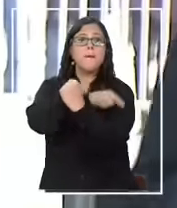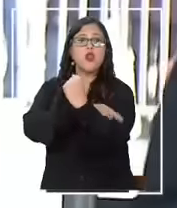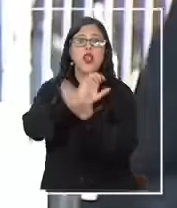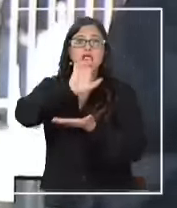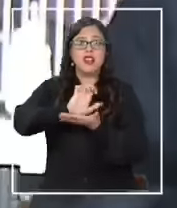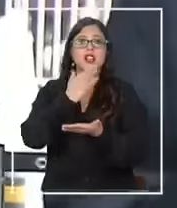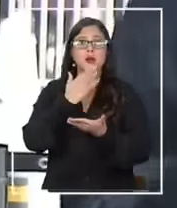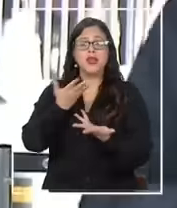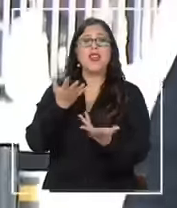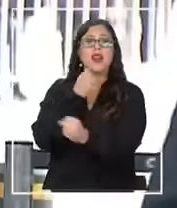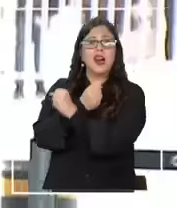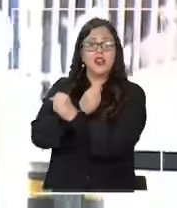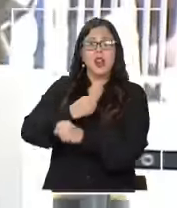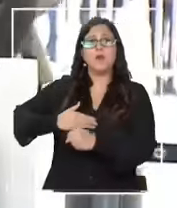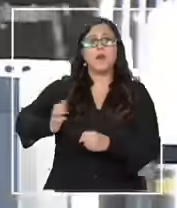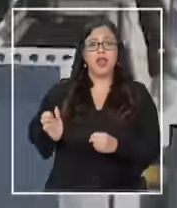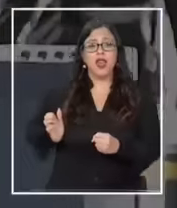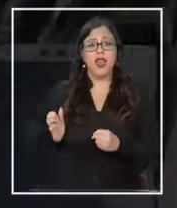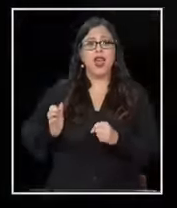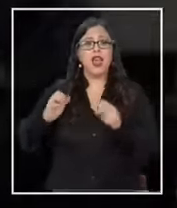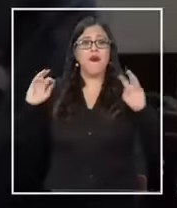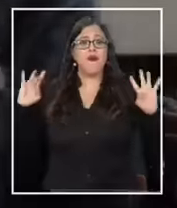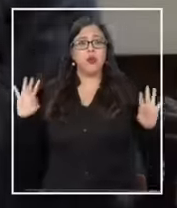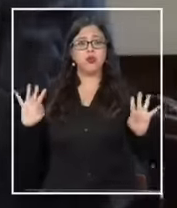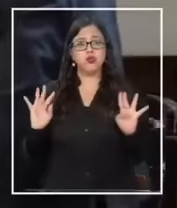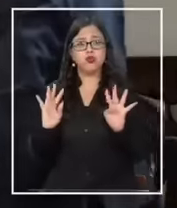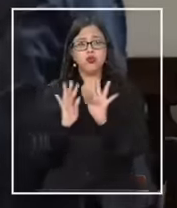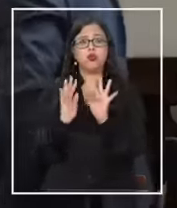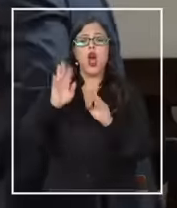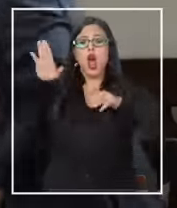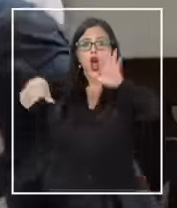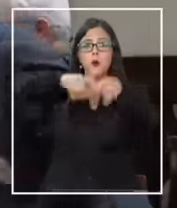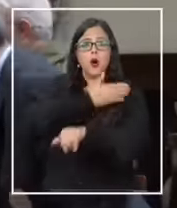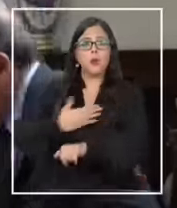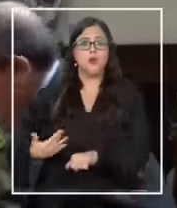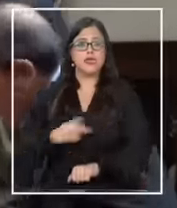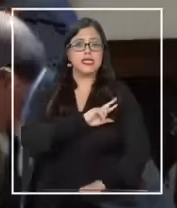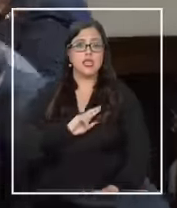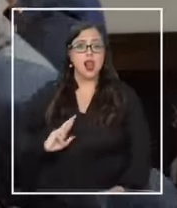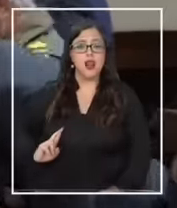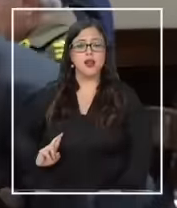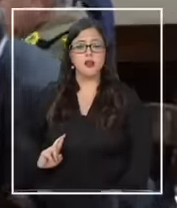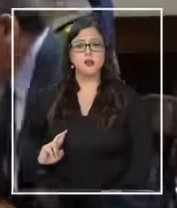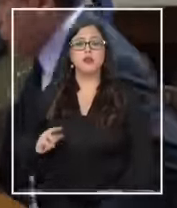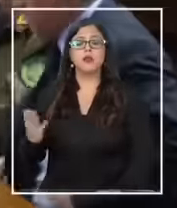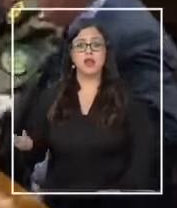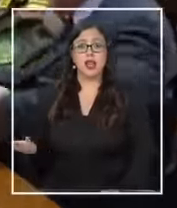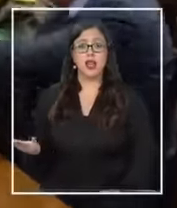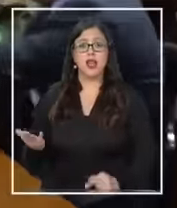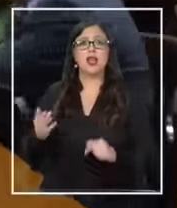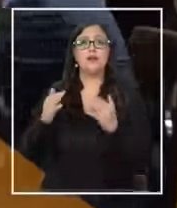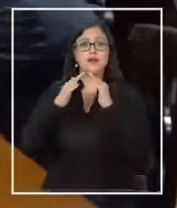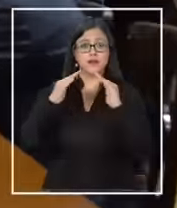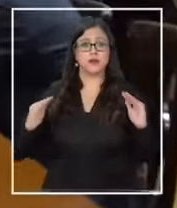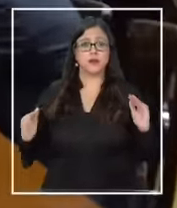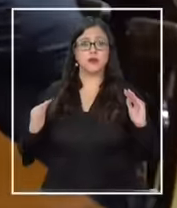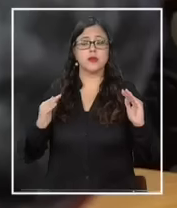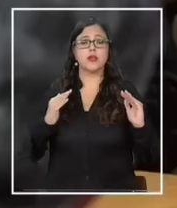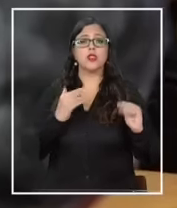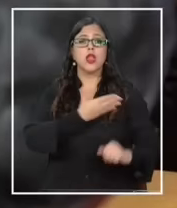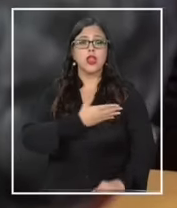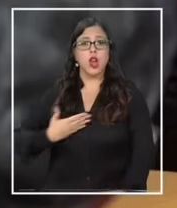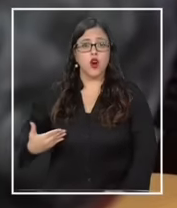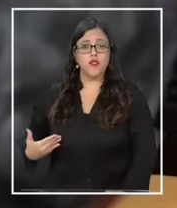además de carabineros y la policía de investigaciones, convocados por el presidente de la República hasta el Palacio de la Moneda